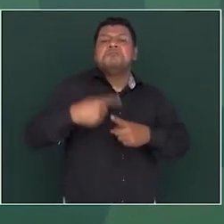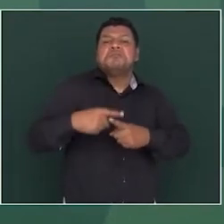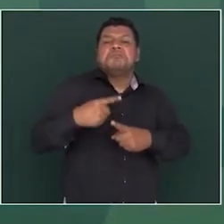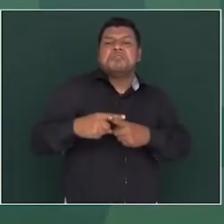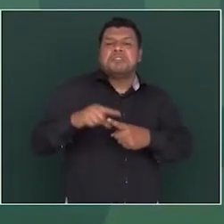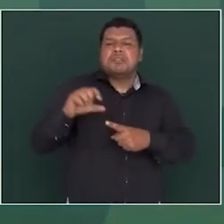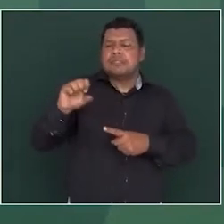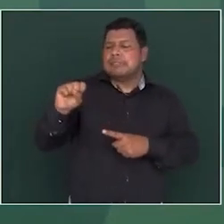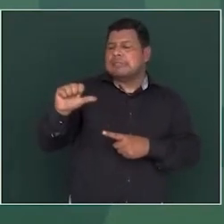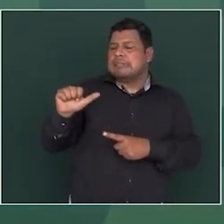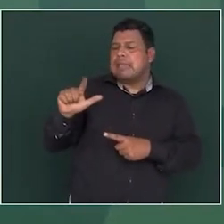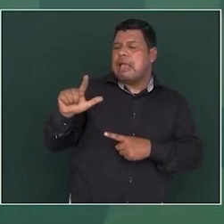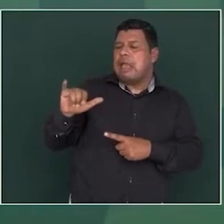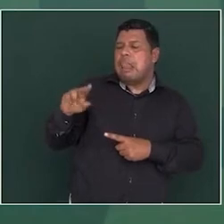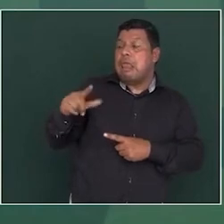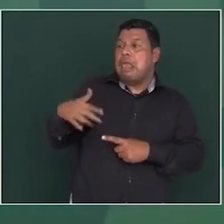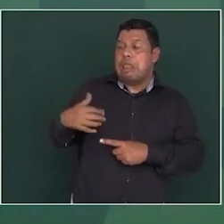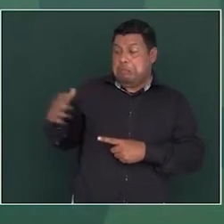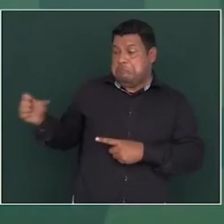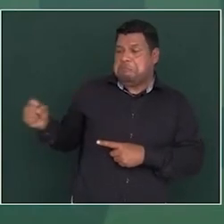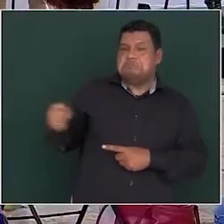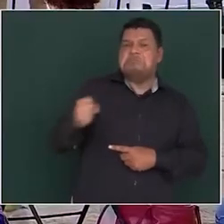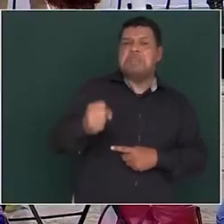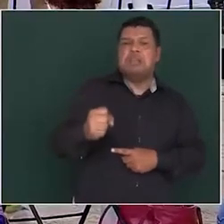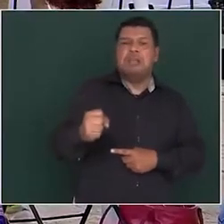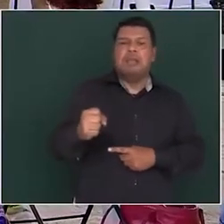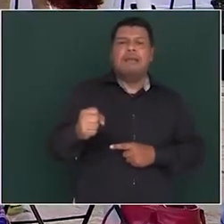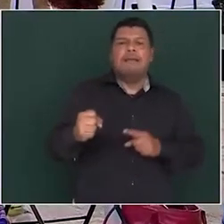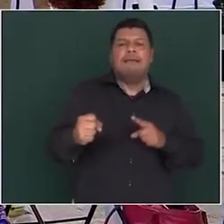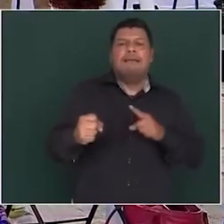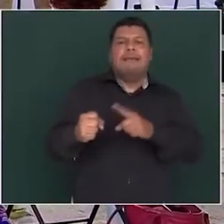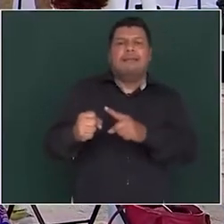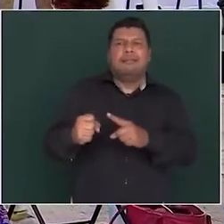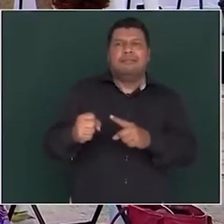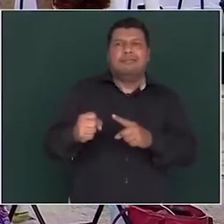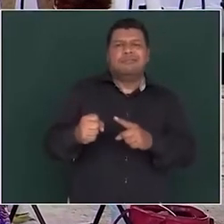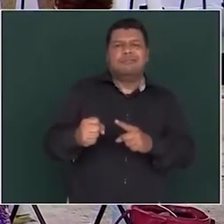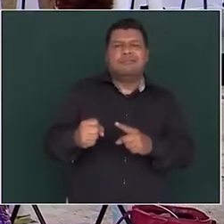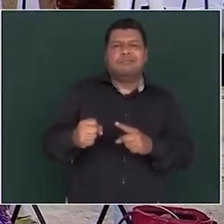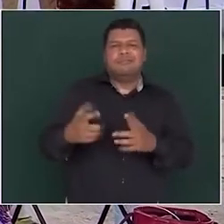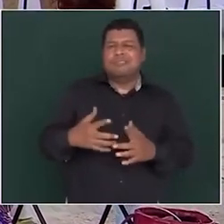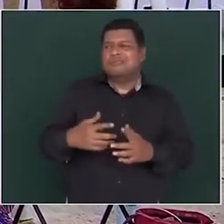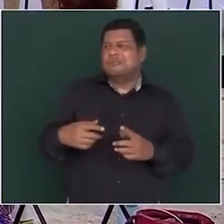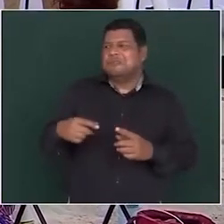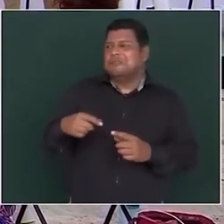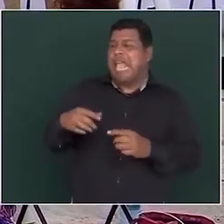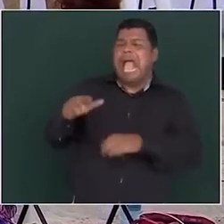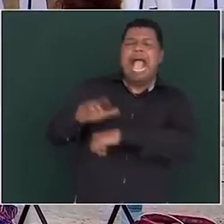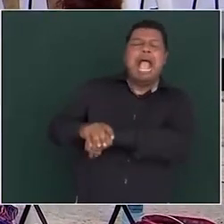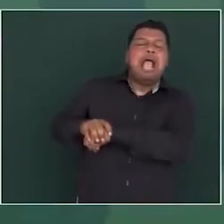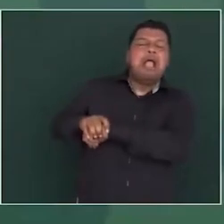y luego traiciona al mismo Salinas